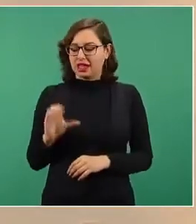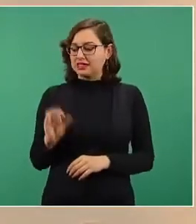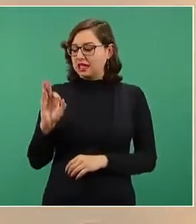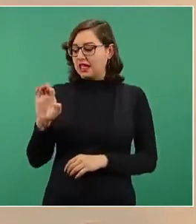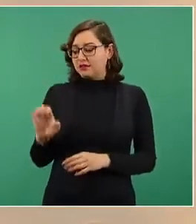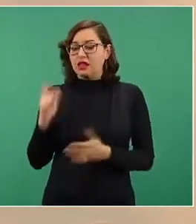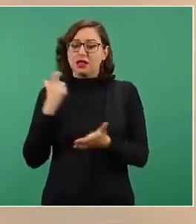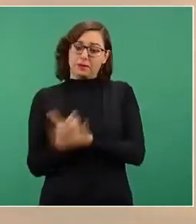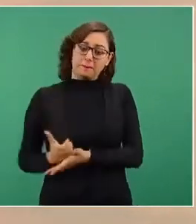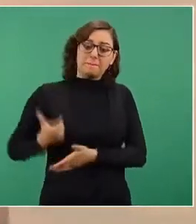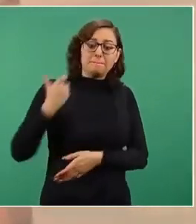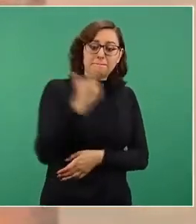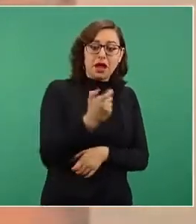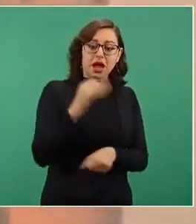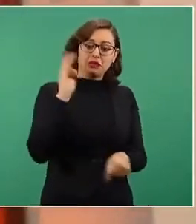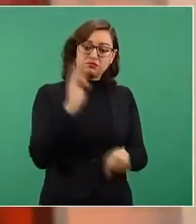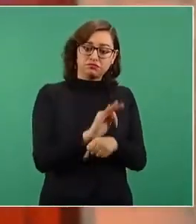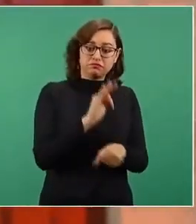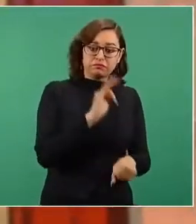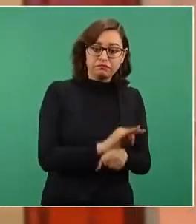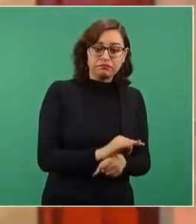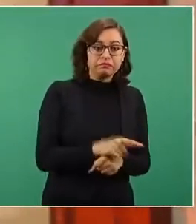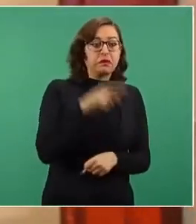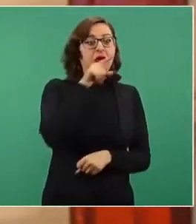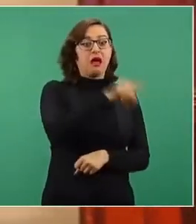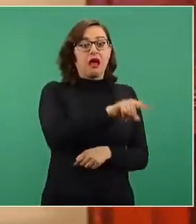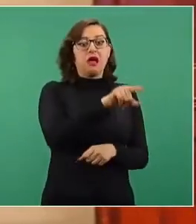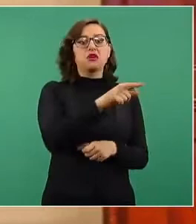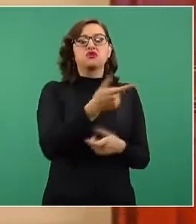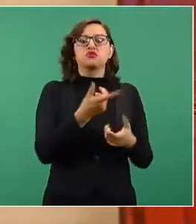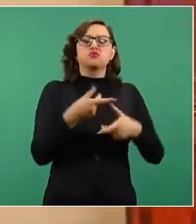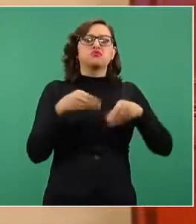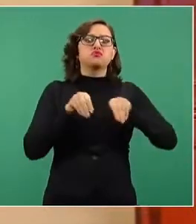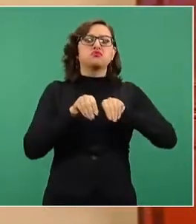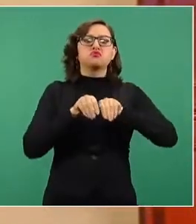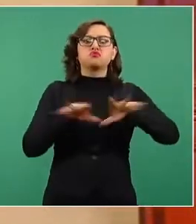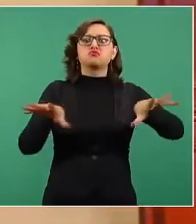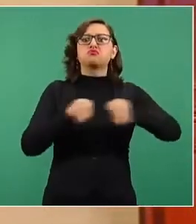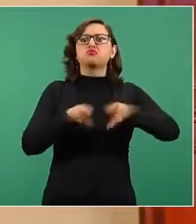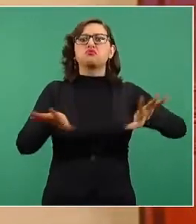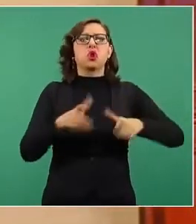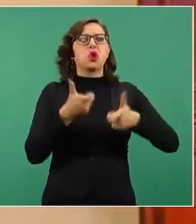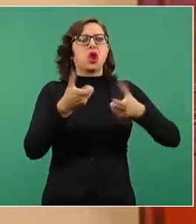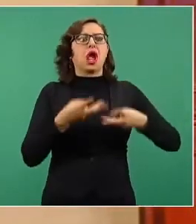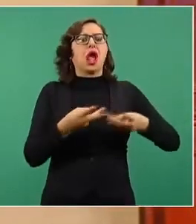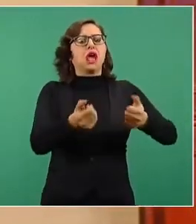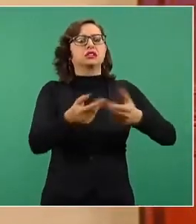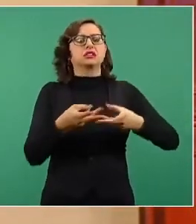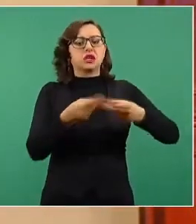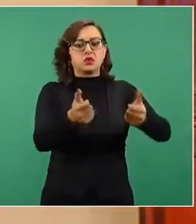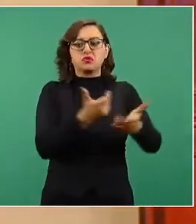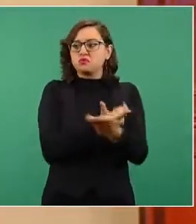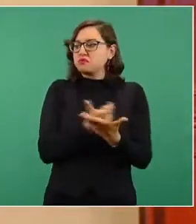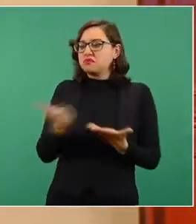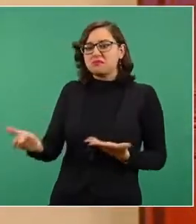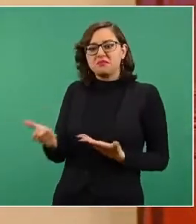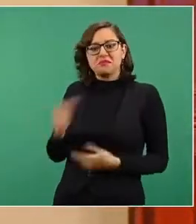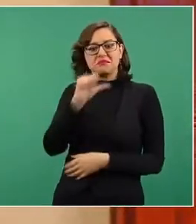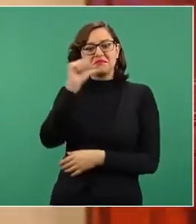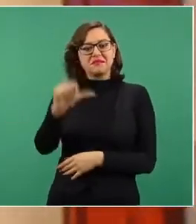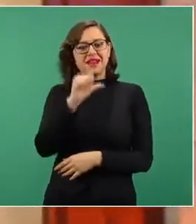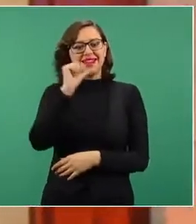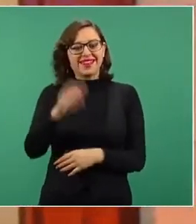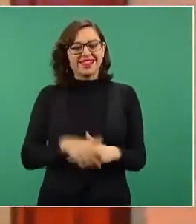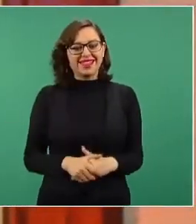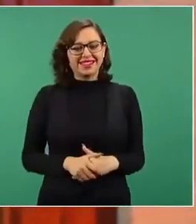nos quitan esos grandes consumidores, esos grandes consumidores reciben tarifas preferenciales por los subsidios y la CFE deja de recibir